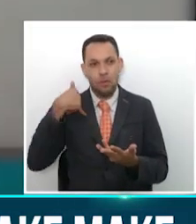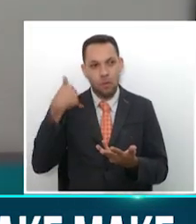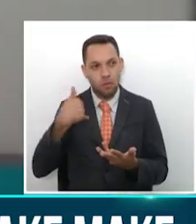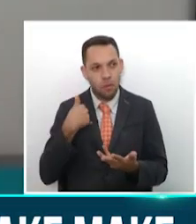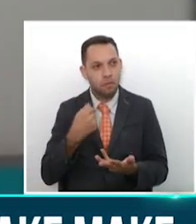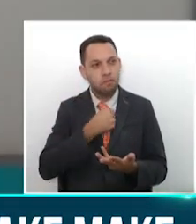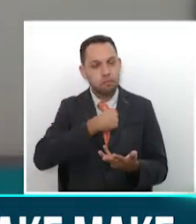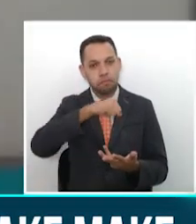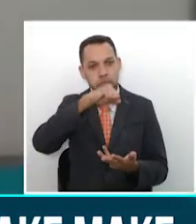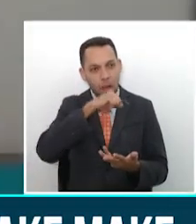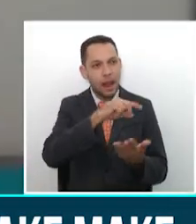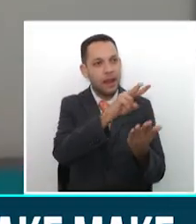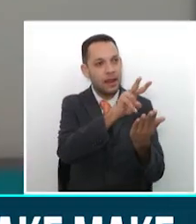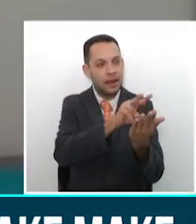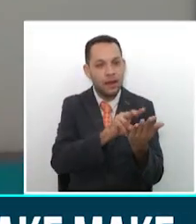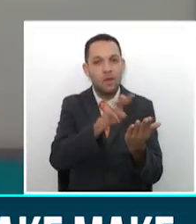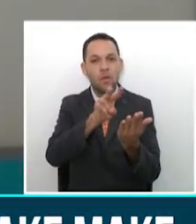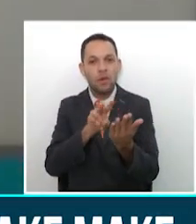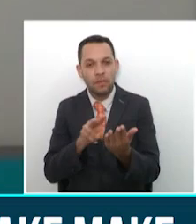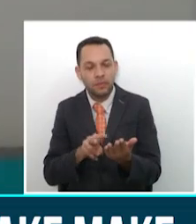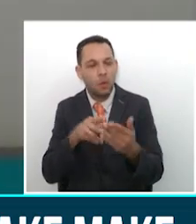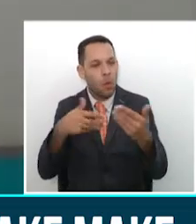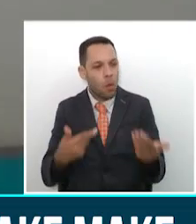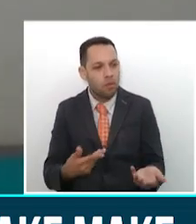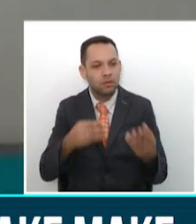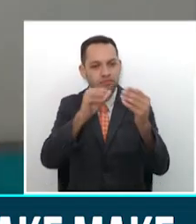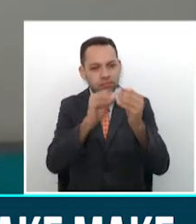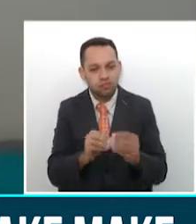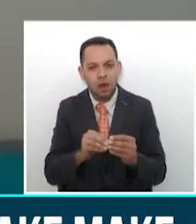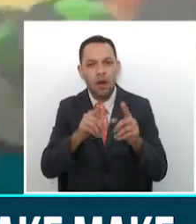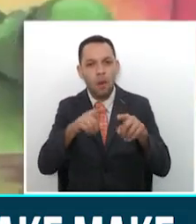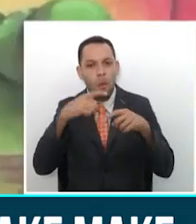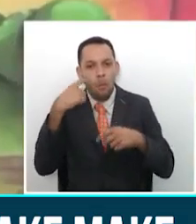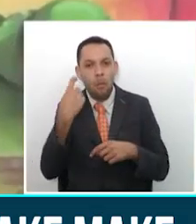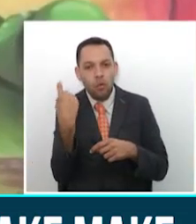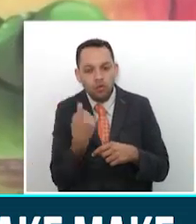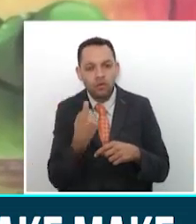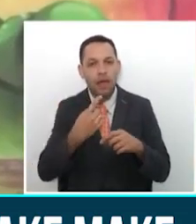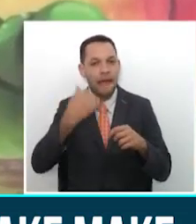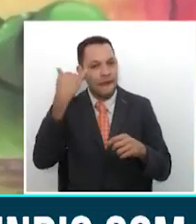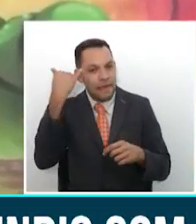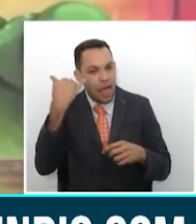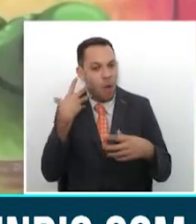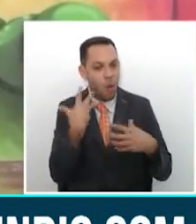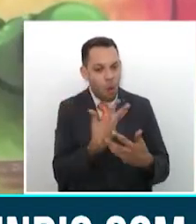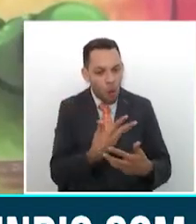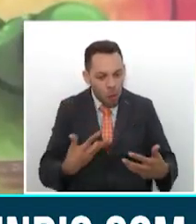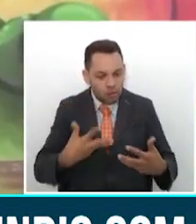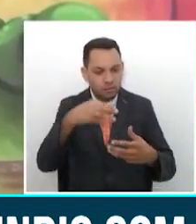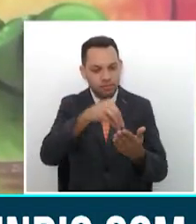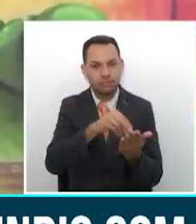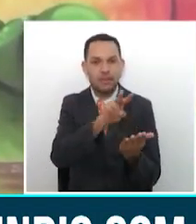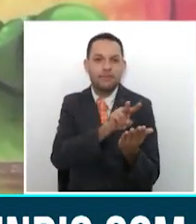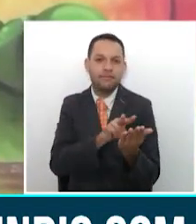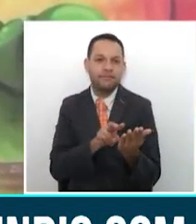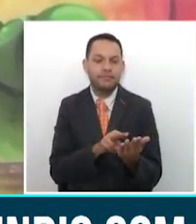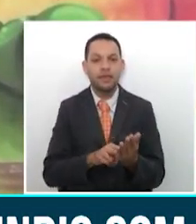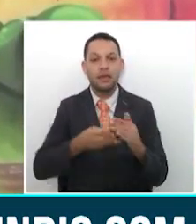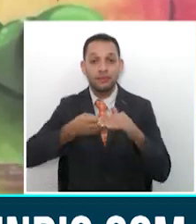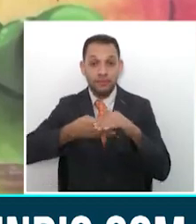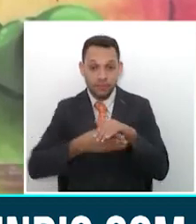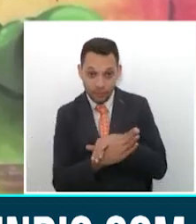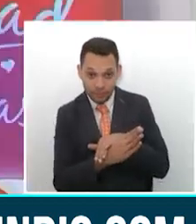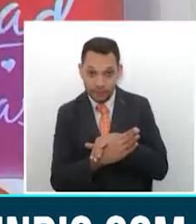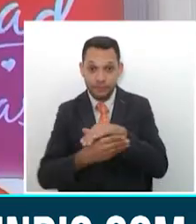permite la búsqueda por materiales, títulos de libro, autor y edad. El acceso de esta